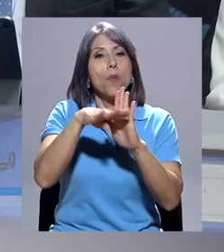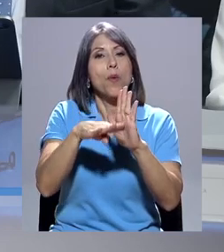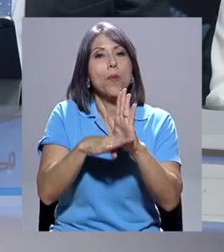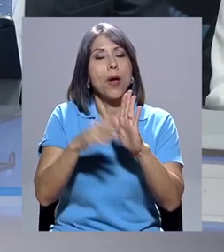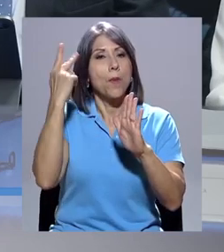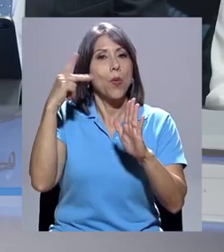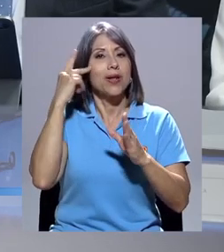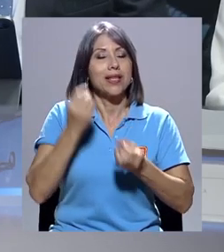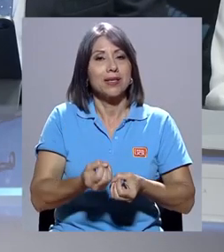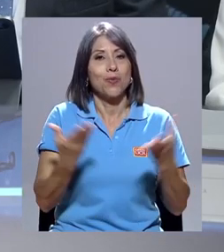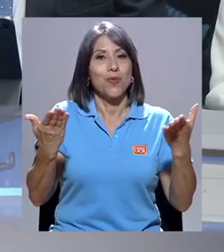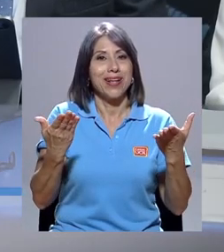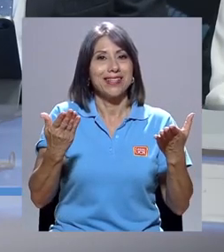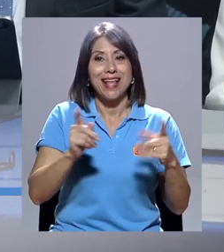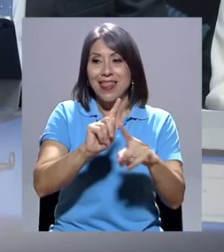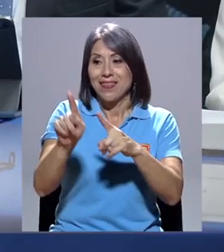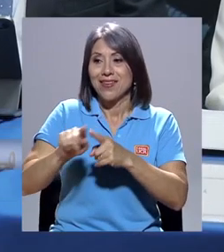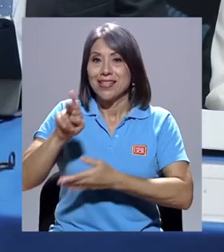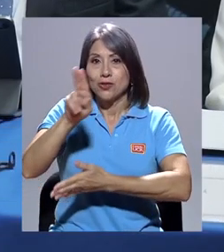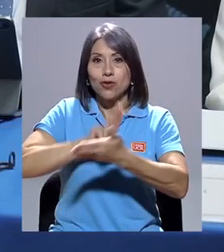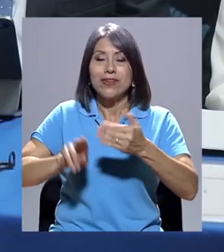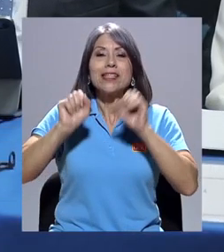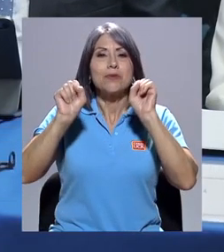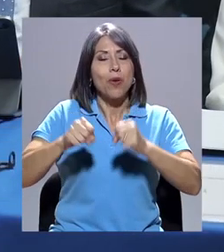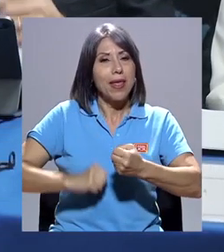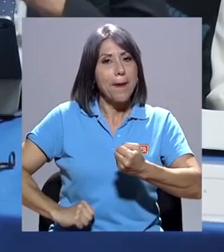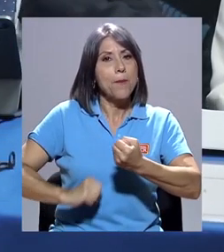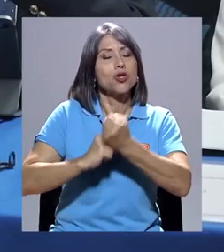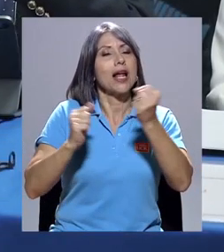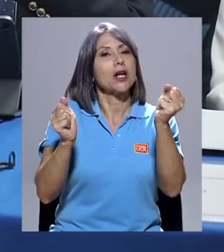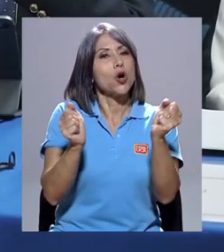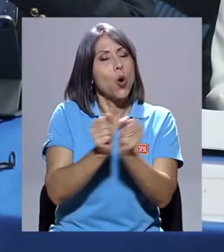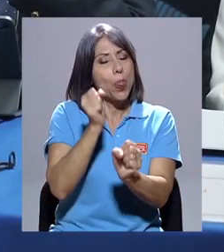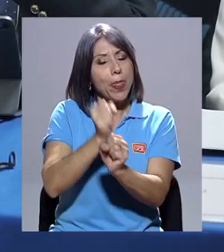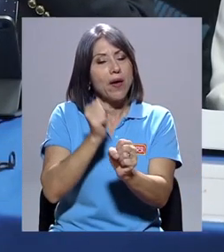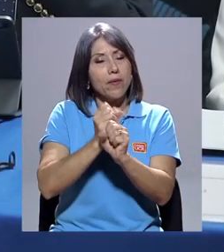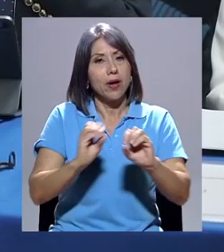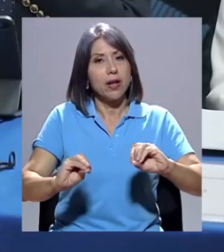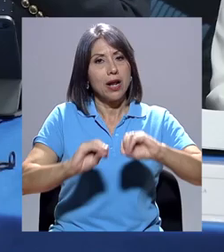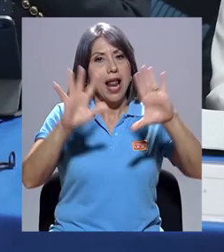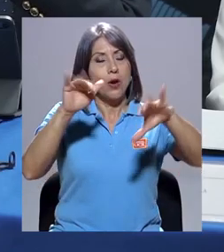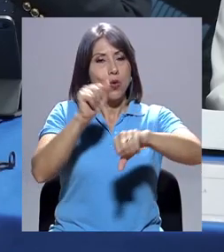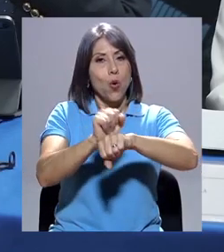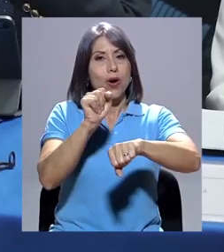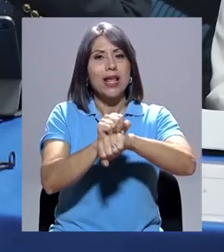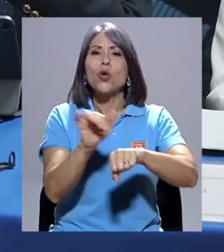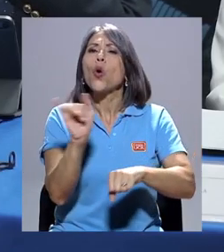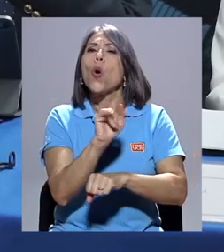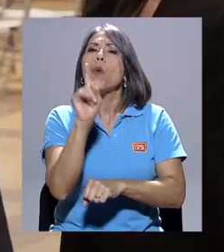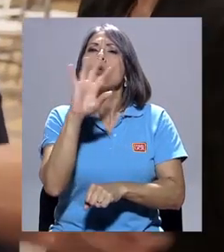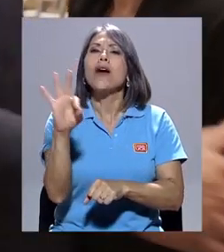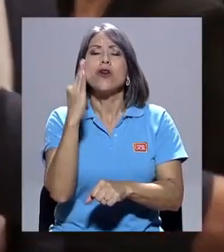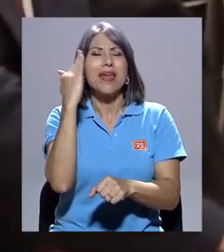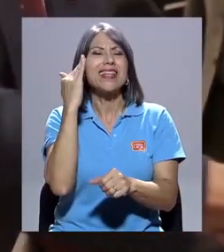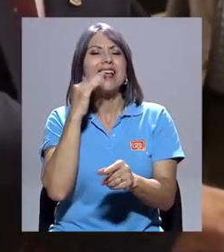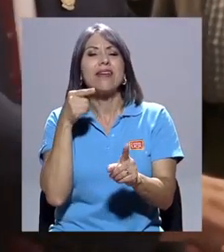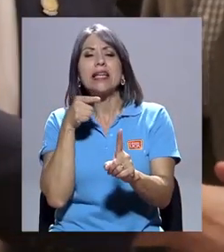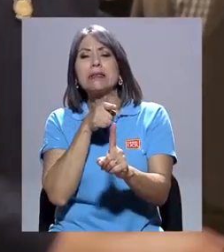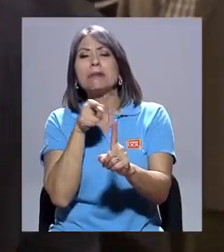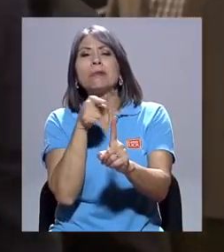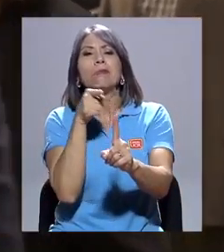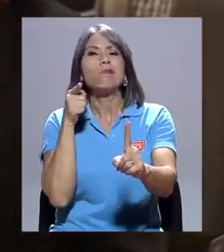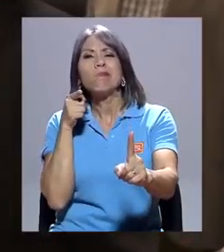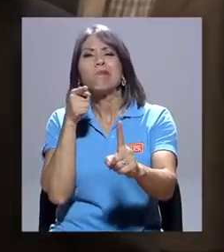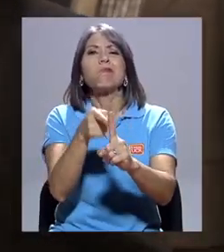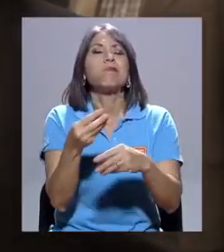pudieran apoyar mediante intervenciones claras y concretas, una especie de hoja de ruta para establecer prioridades de corto y